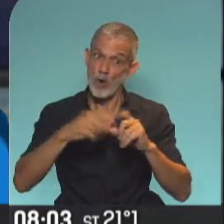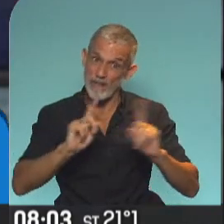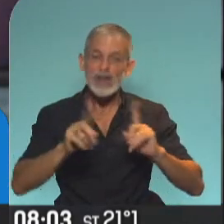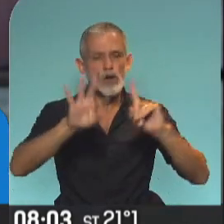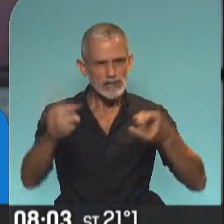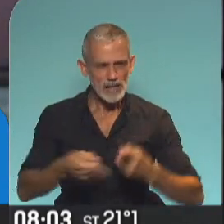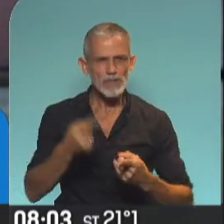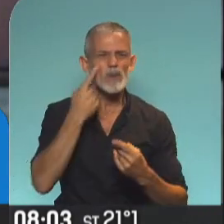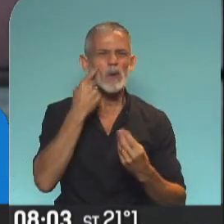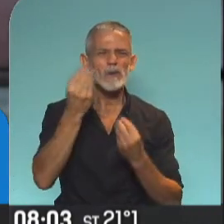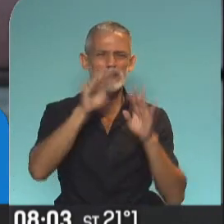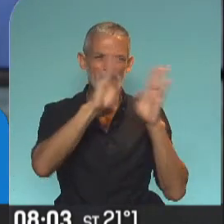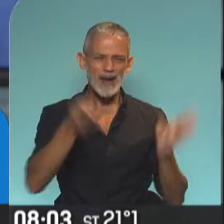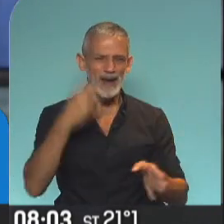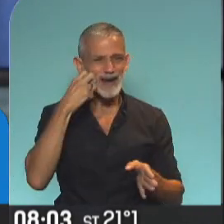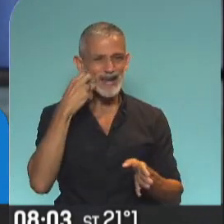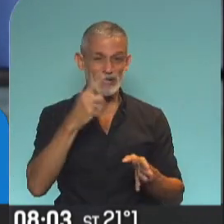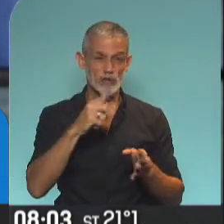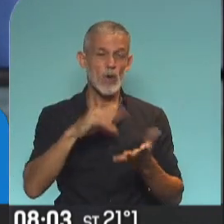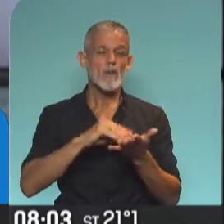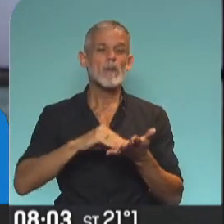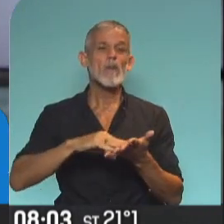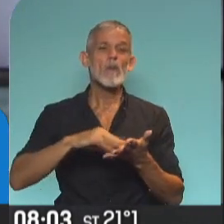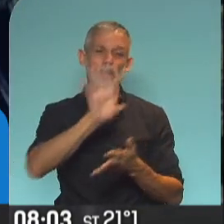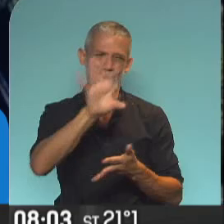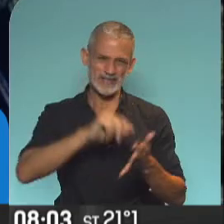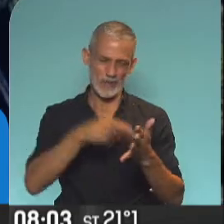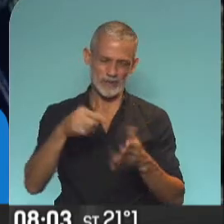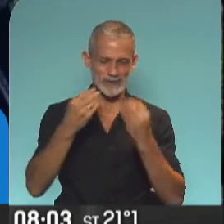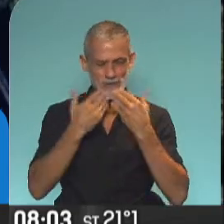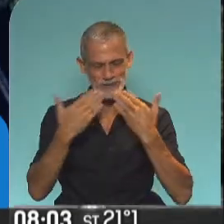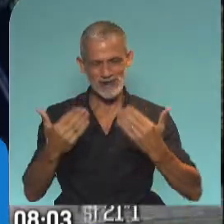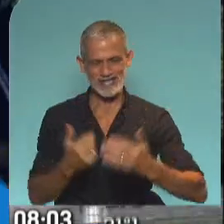al PAMI, pero que residen en residencias dentro del territorio de la provincia de Buenos Aires. Muchas gracias, Eduardo. Gracias a vos.